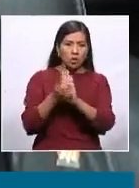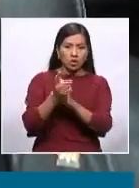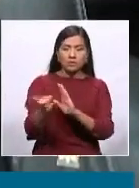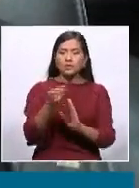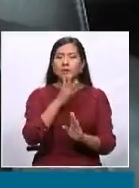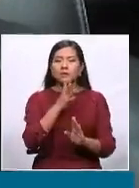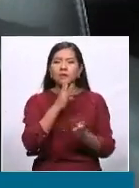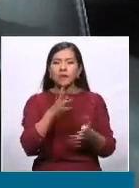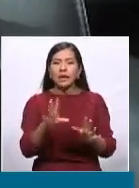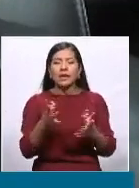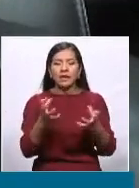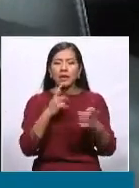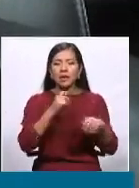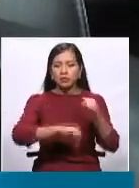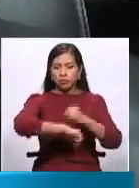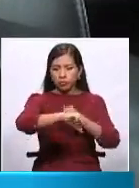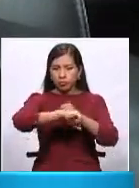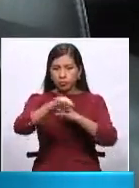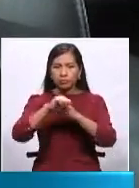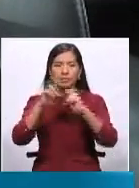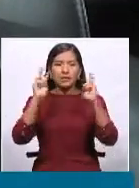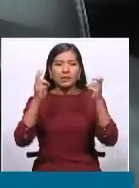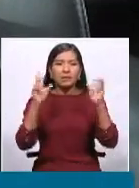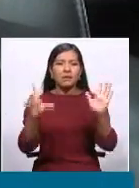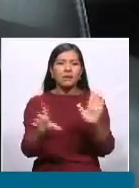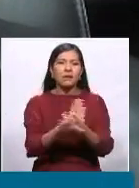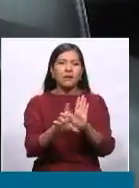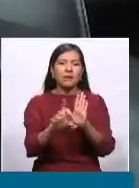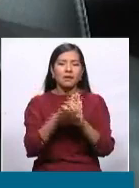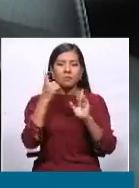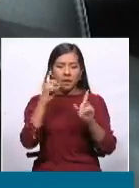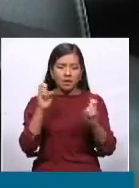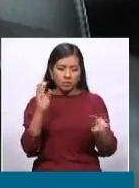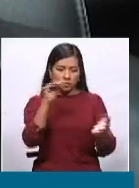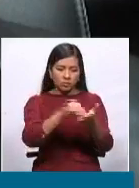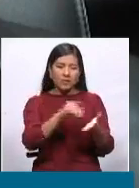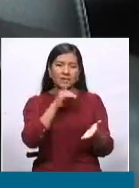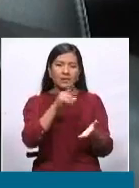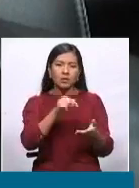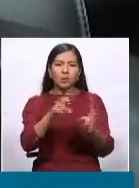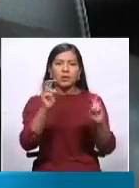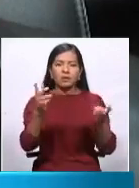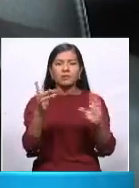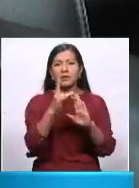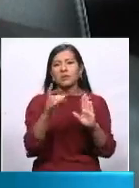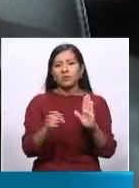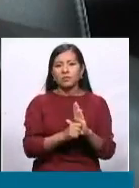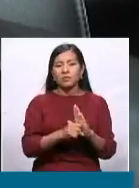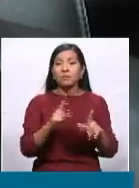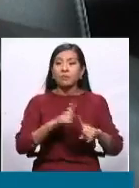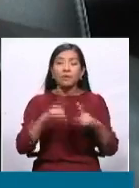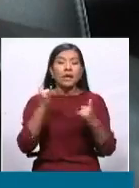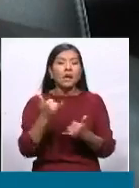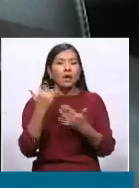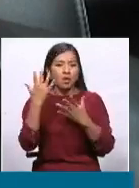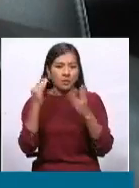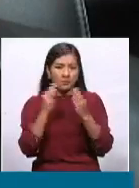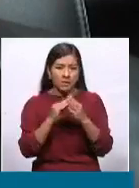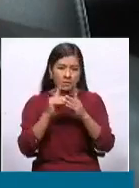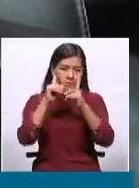de promover una ley que ratifique precisamente el decreto. Y le lanzo esa primera pregunta, diputado, ¿es